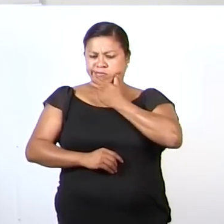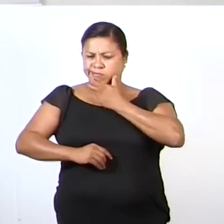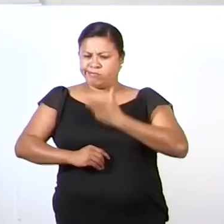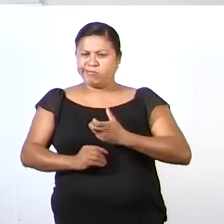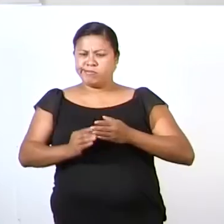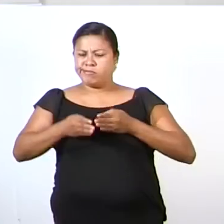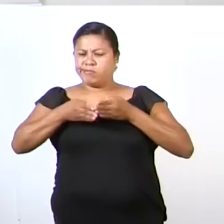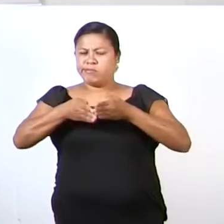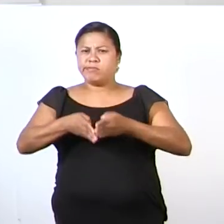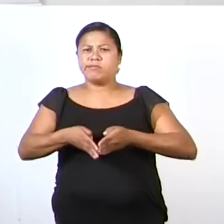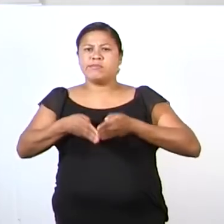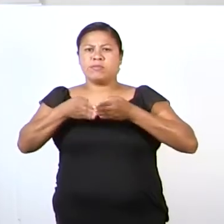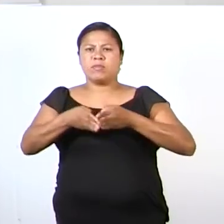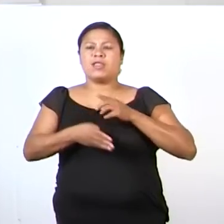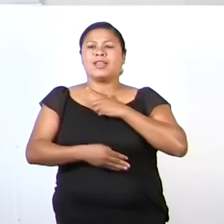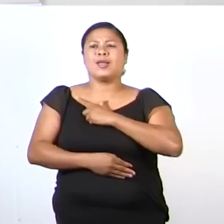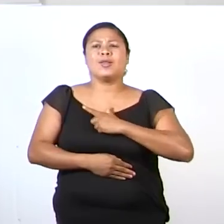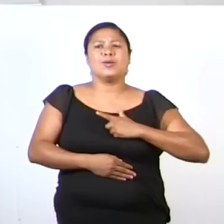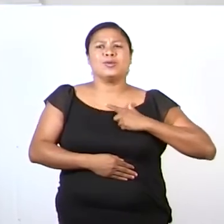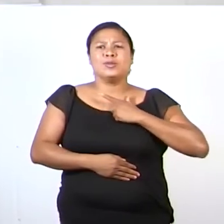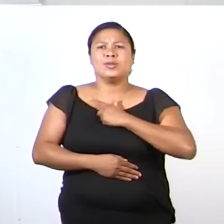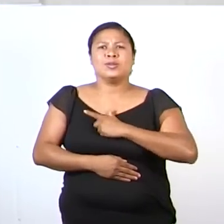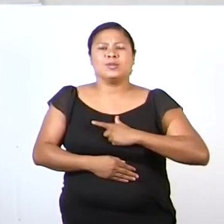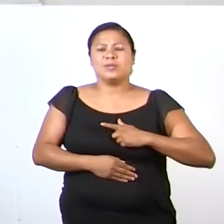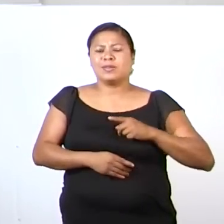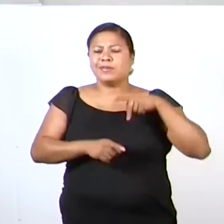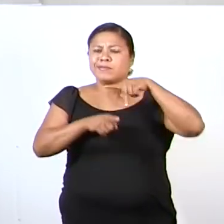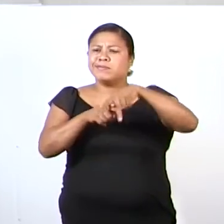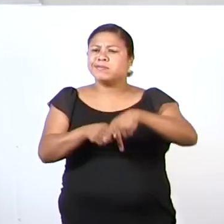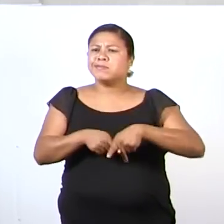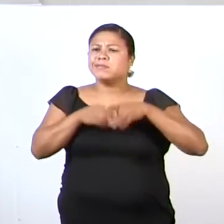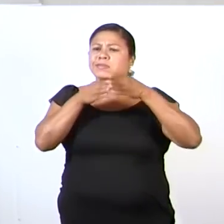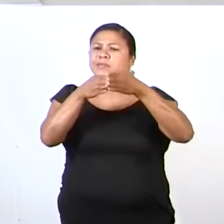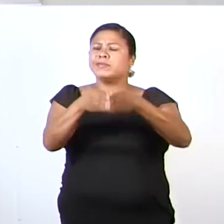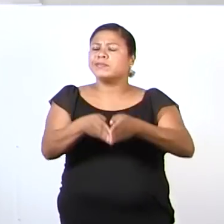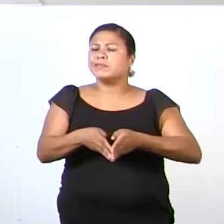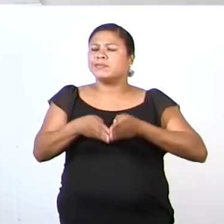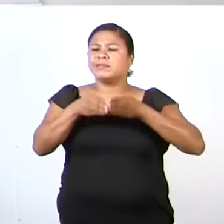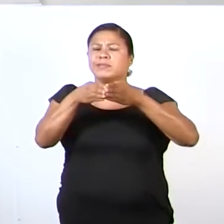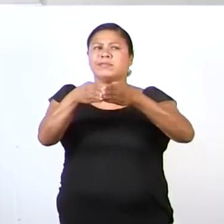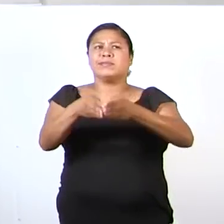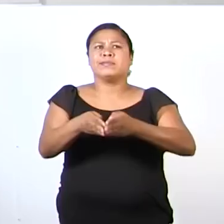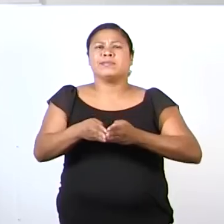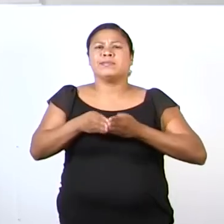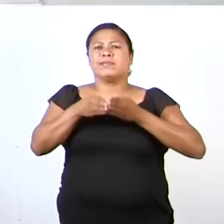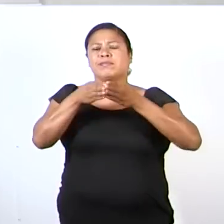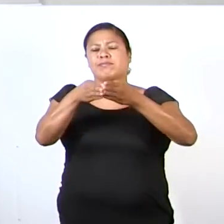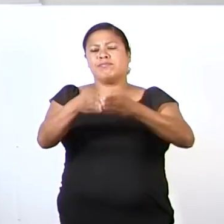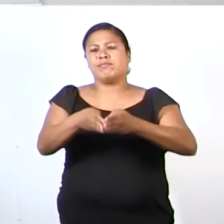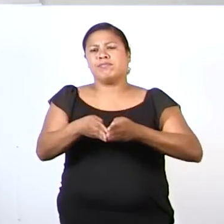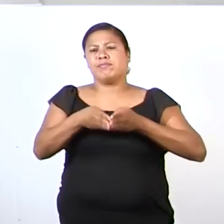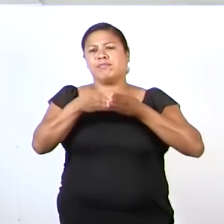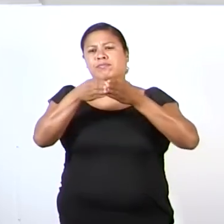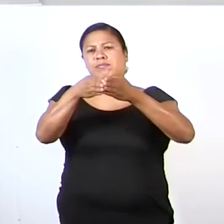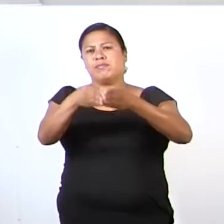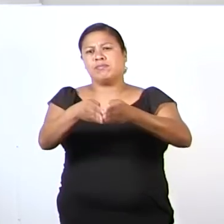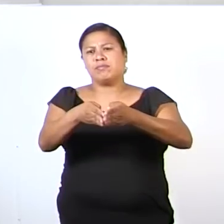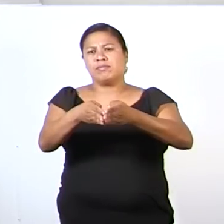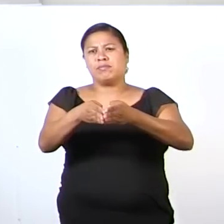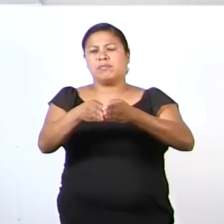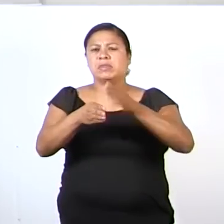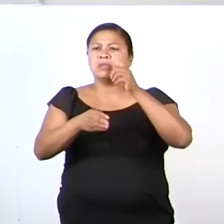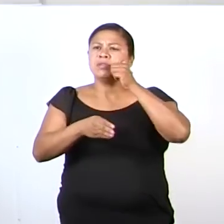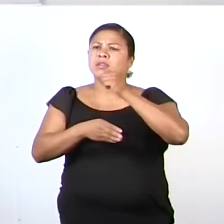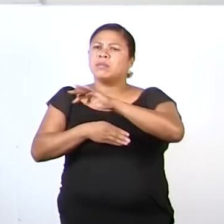marinero que le gustaba zarpar y zarpar y zarpar a la mar.